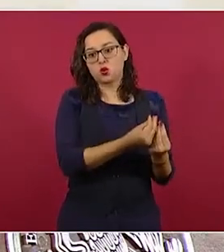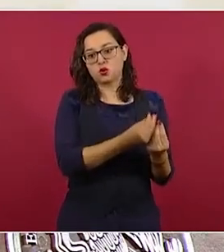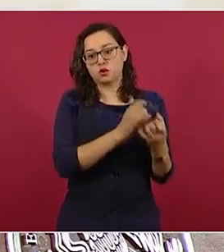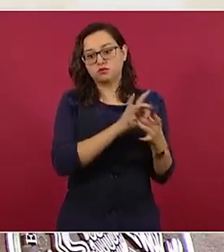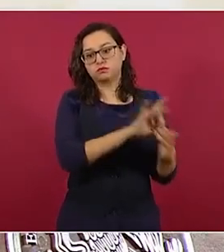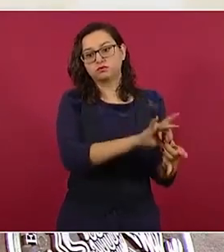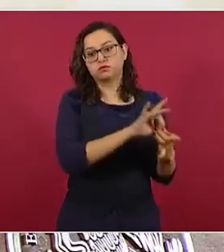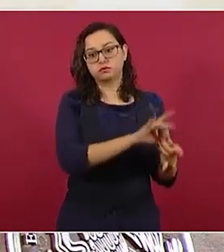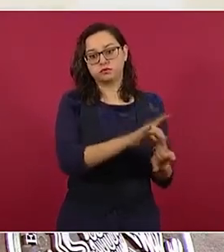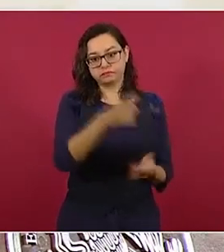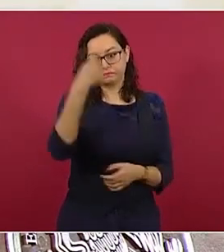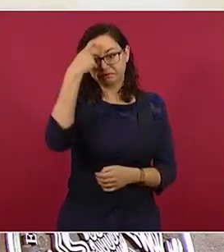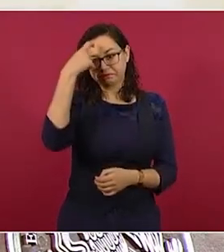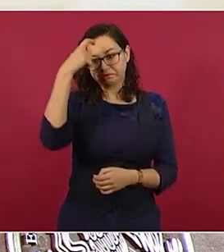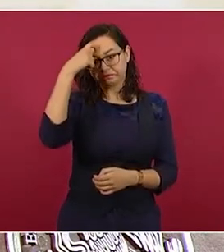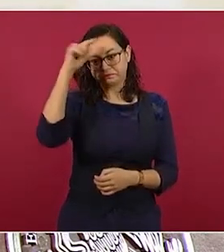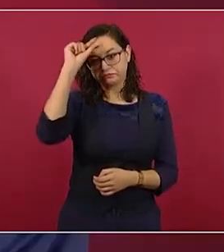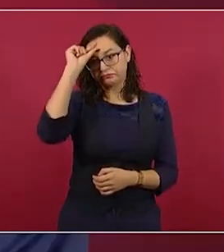esa manera de pensar.